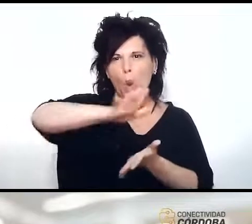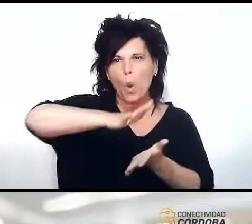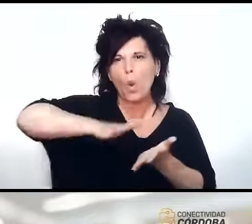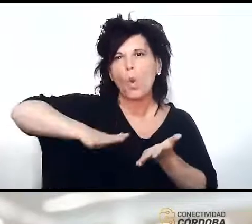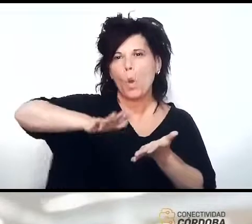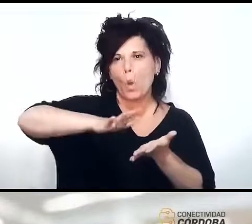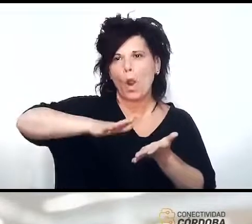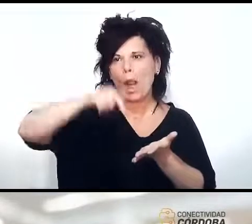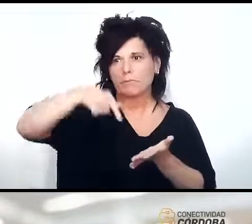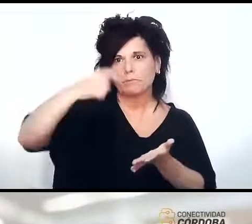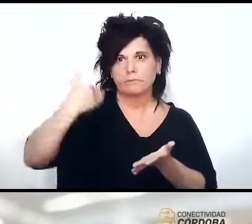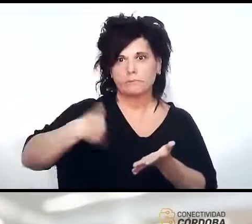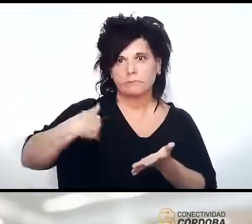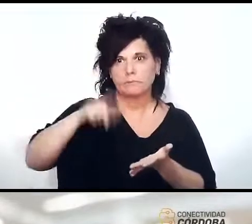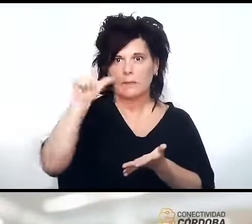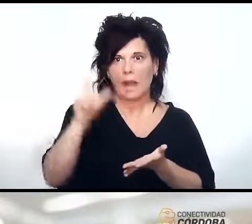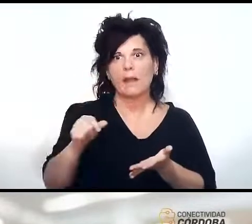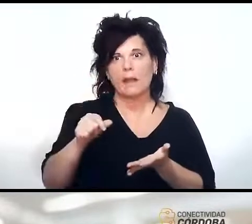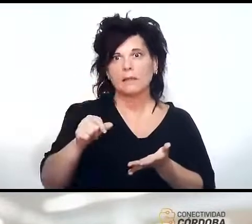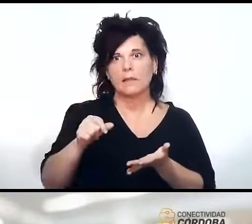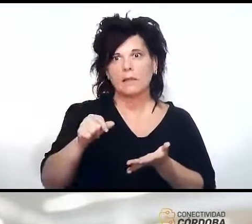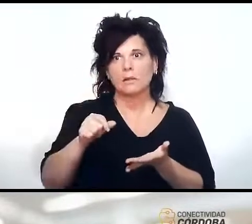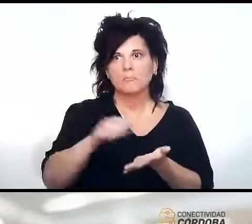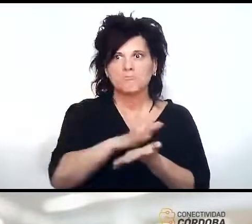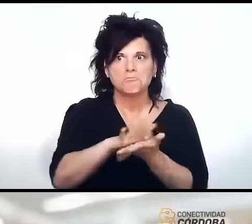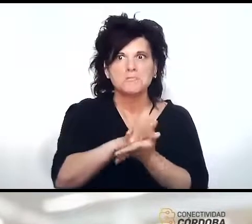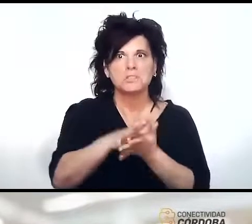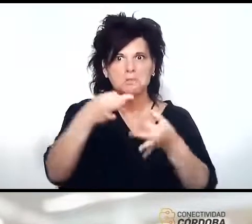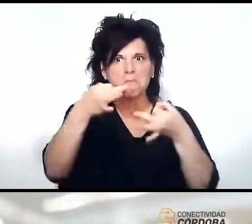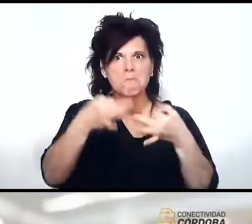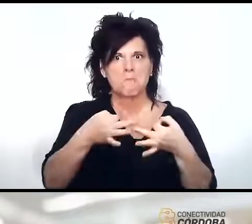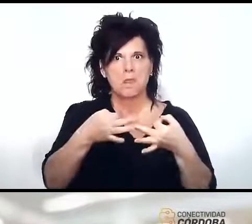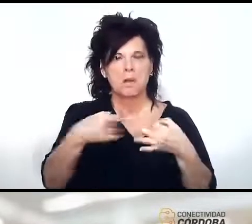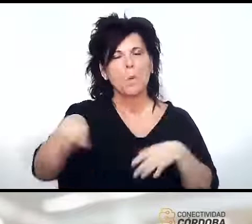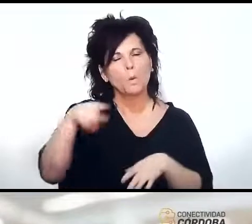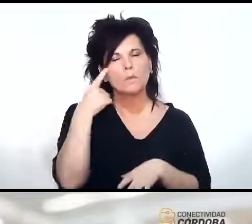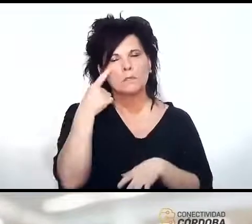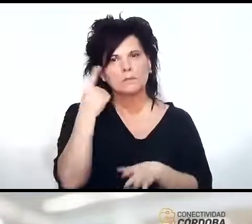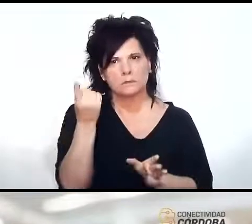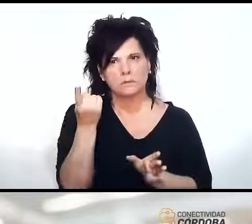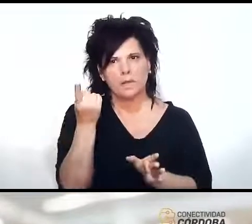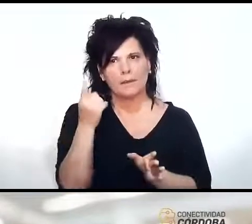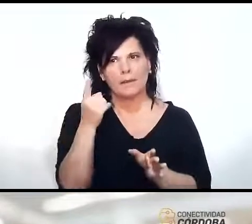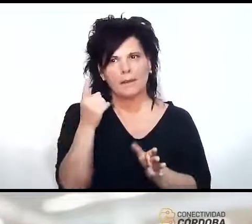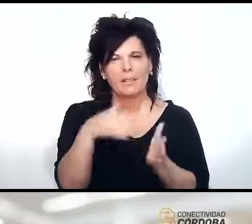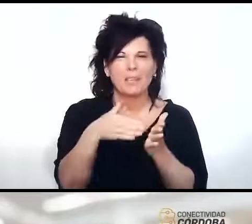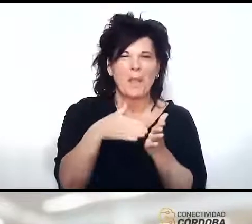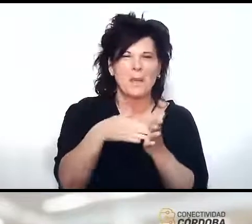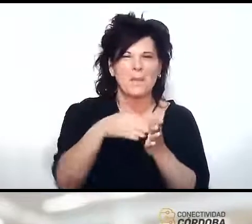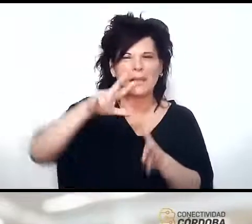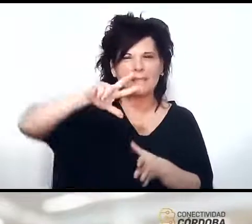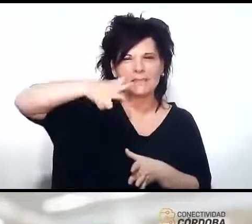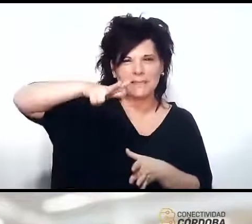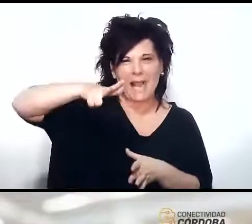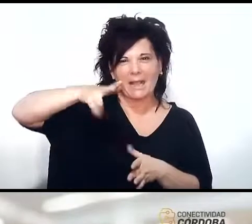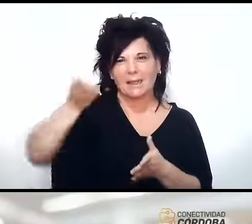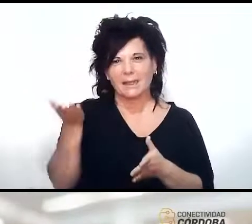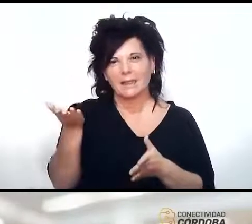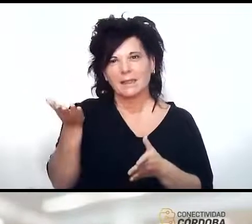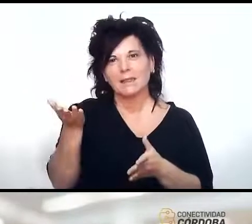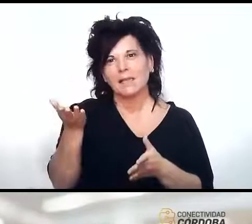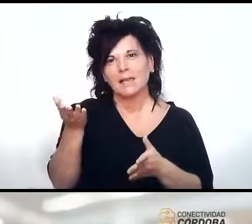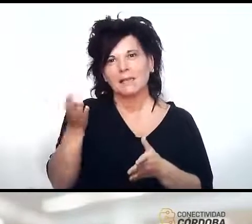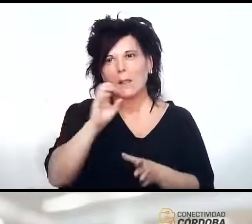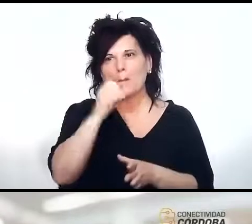de Argentina con bastante buenas condiciones ustedes saben que depende del tipo del satélite es la